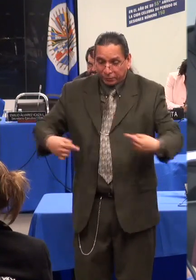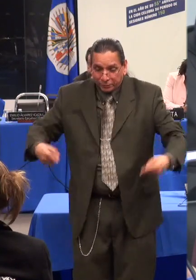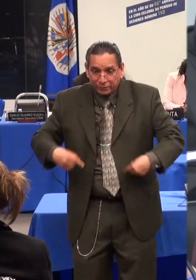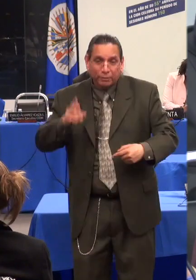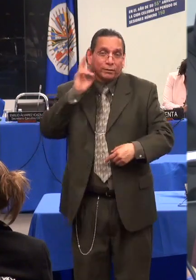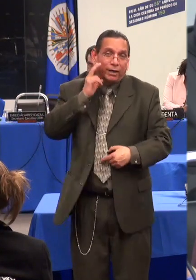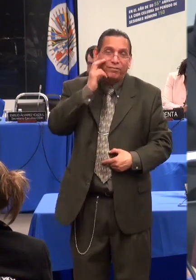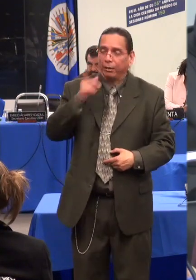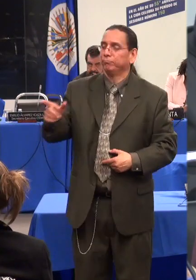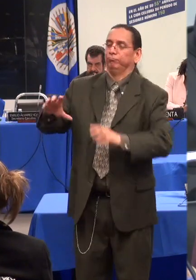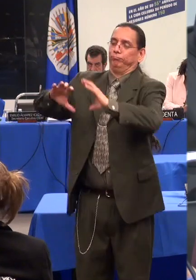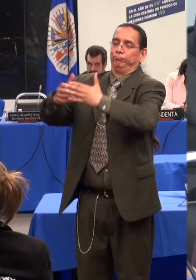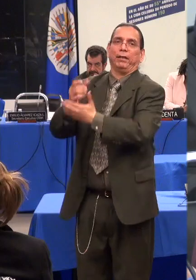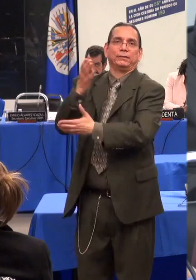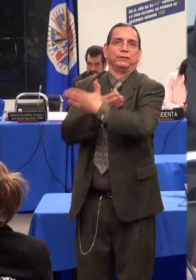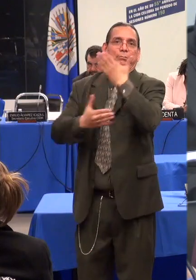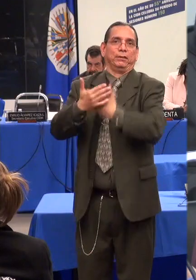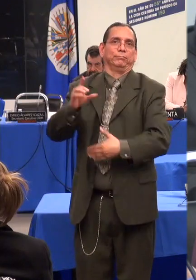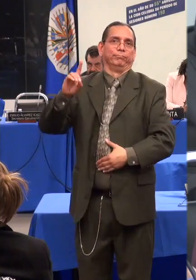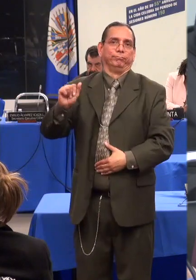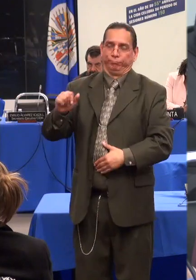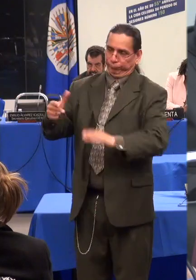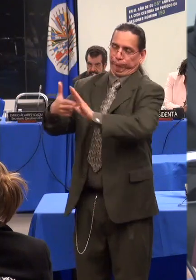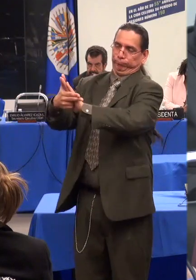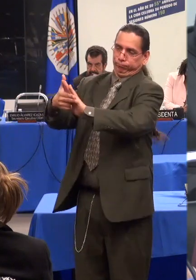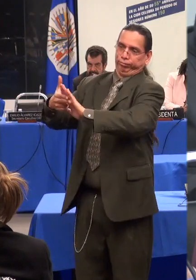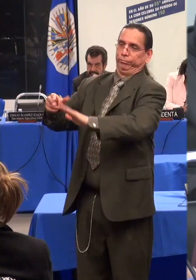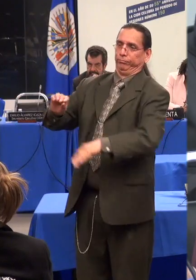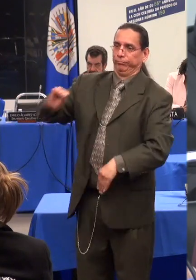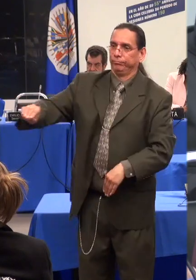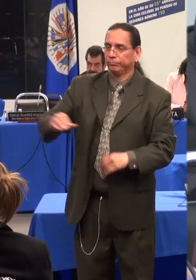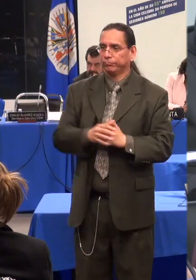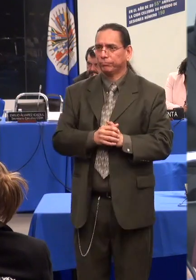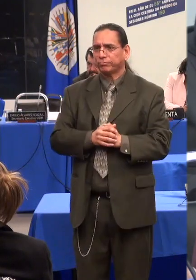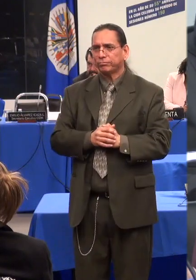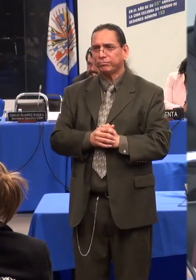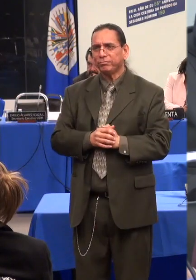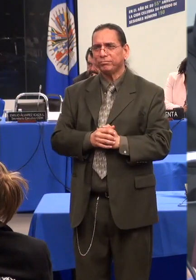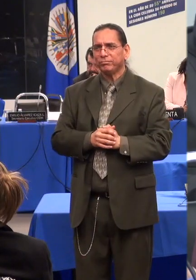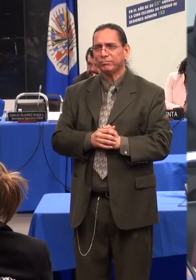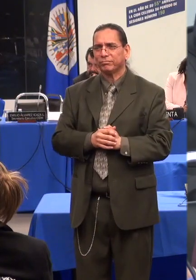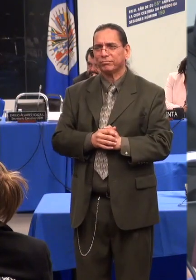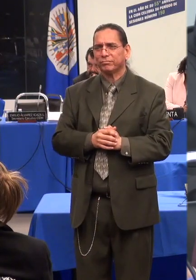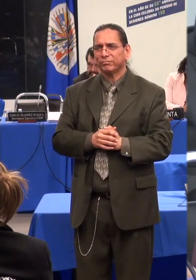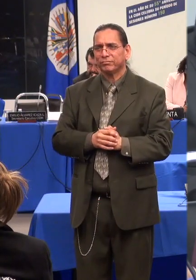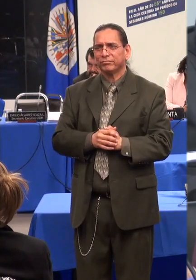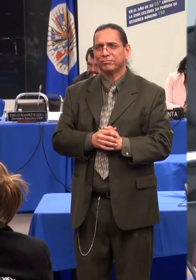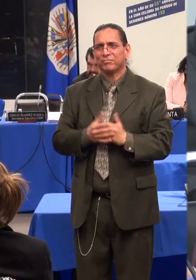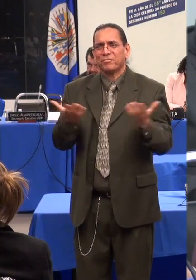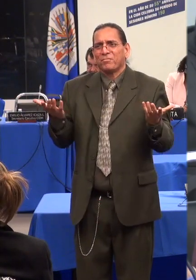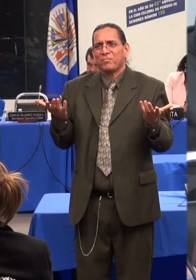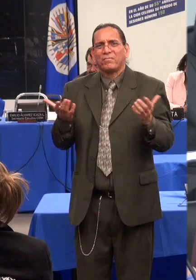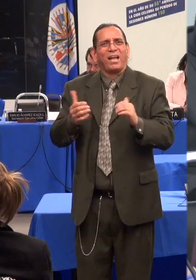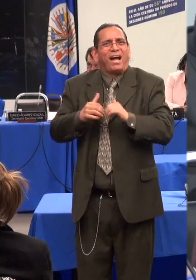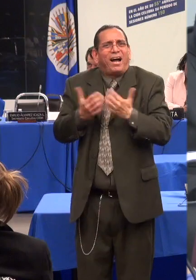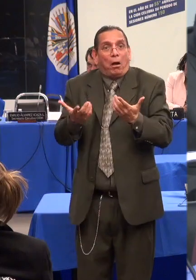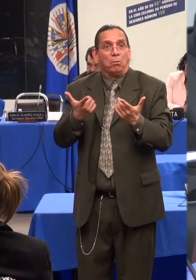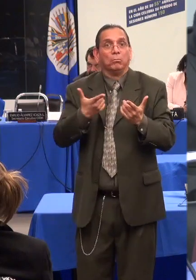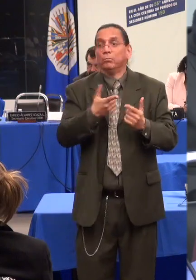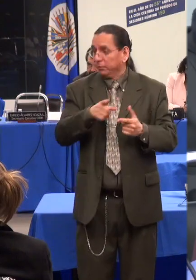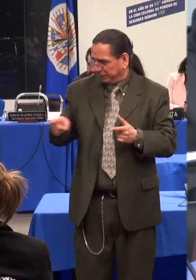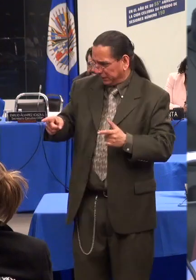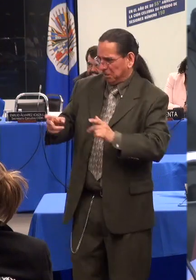diferentes instancias estatales de la Ciudad de Bogotá, encontramos que las entidades o no registran la variable de discapacidad o la